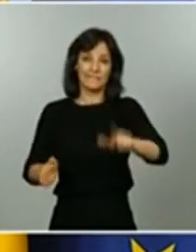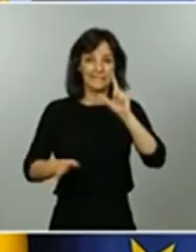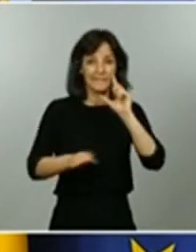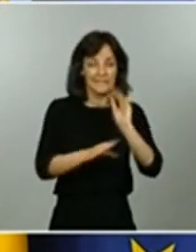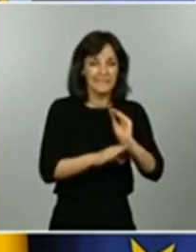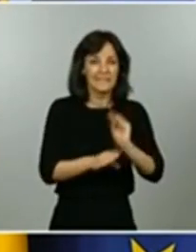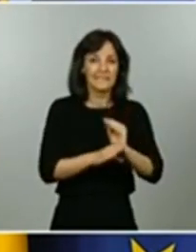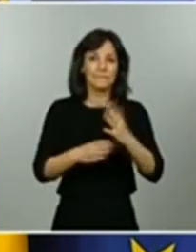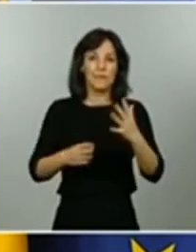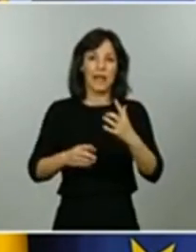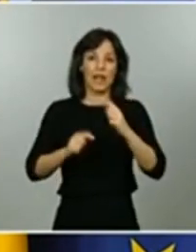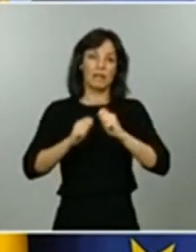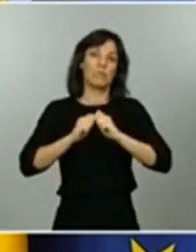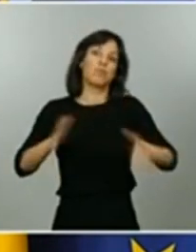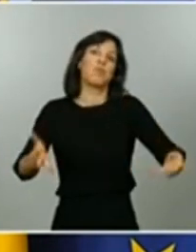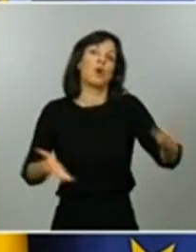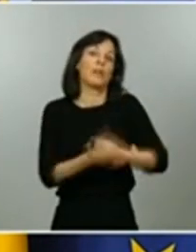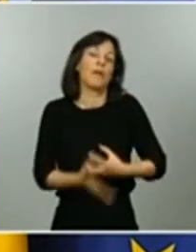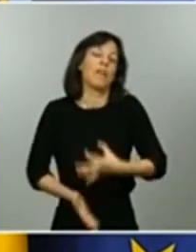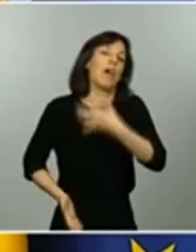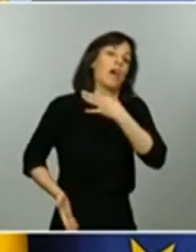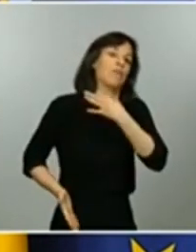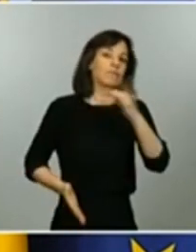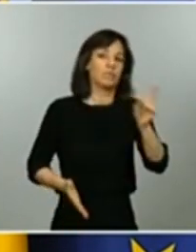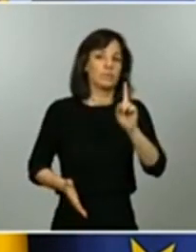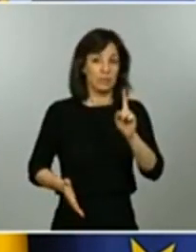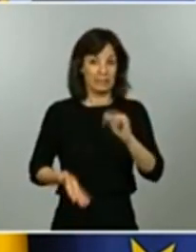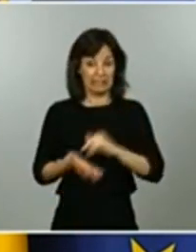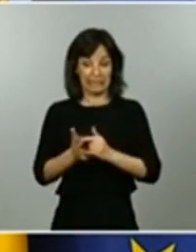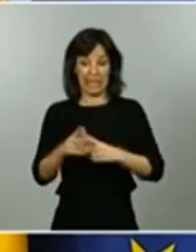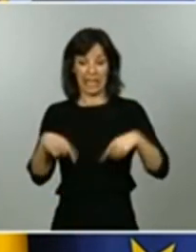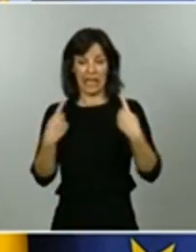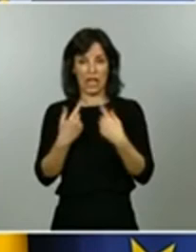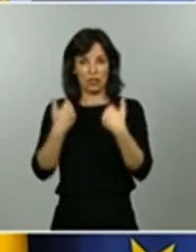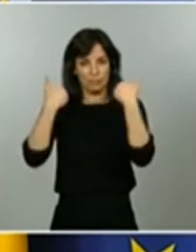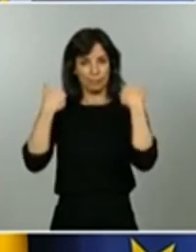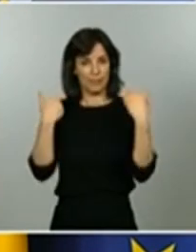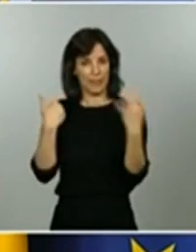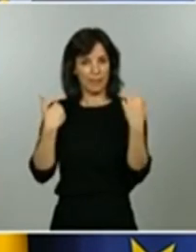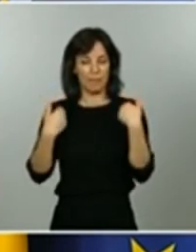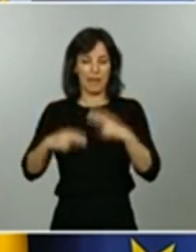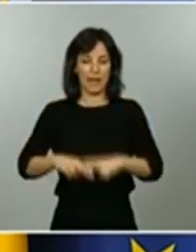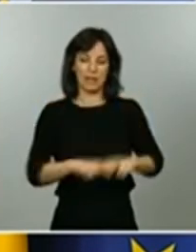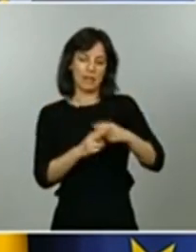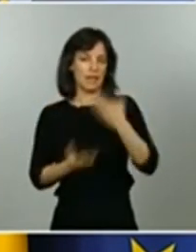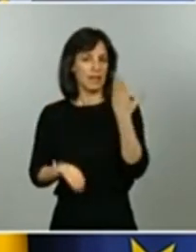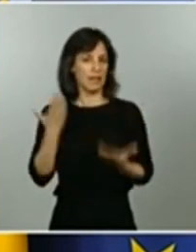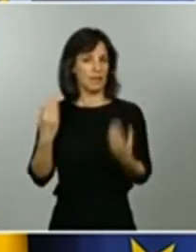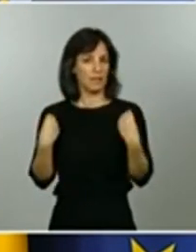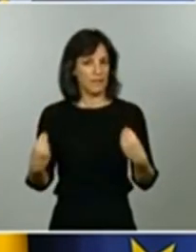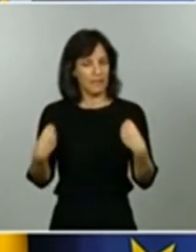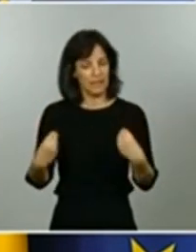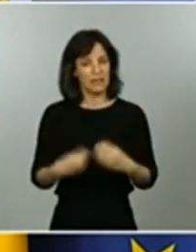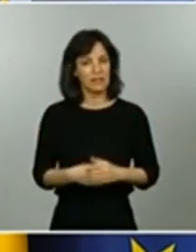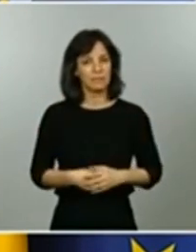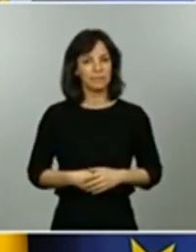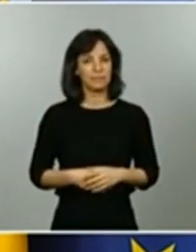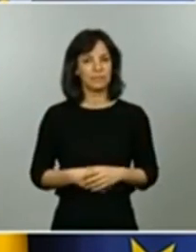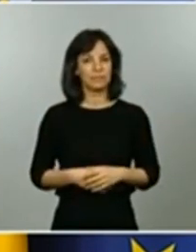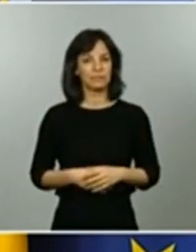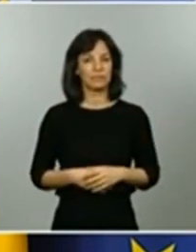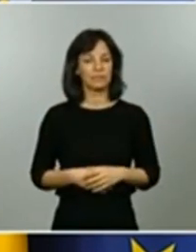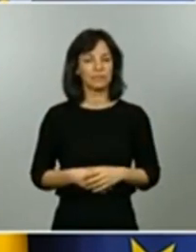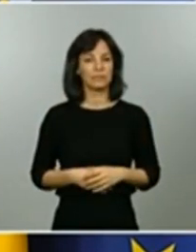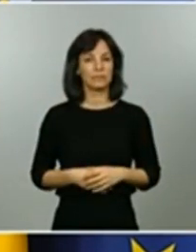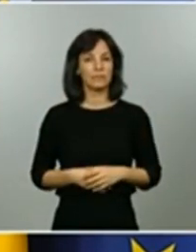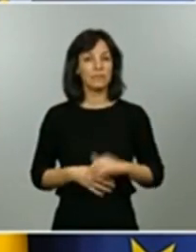vuelva a pasar la tenemos que ejercitar los técnicos a la hora de hacer las evaluaciones no podemos permitir que nuestro sistema vuelva a